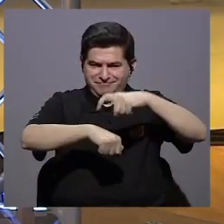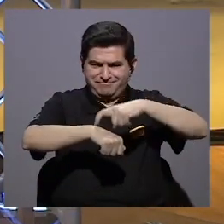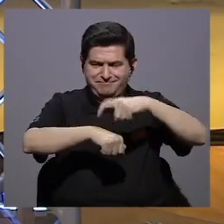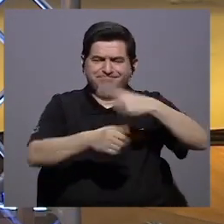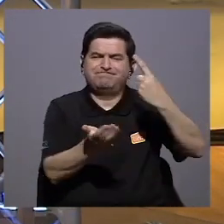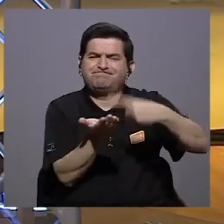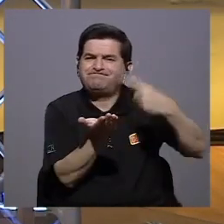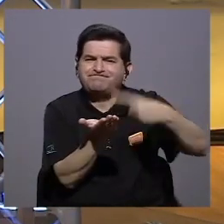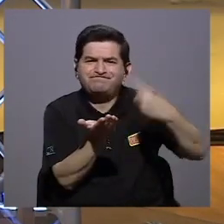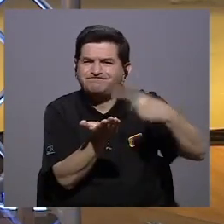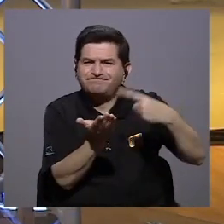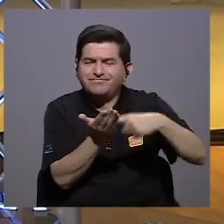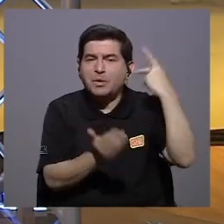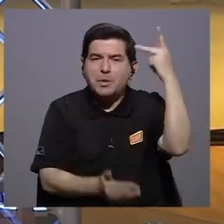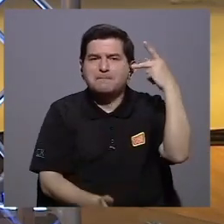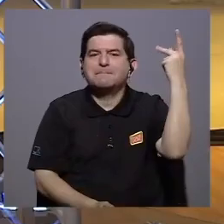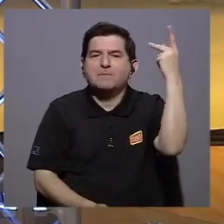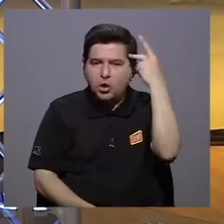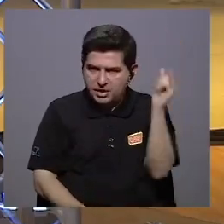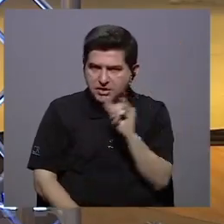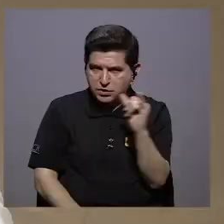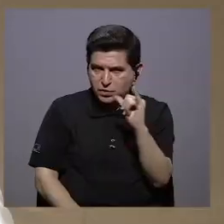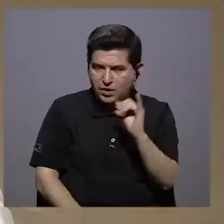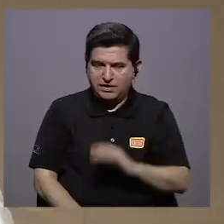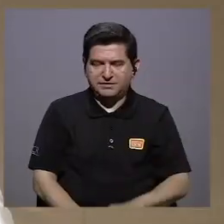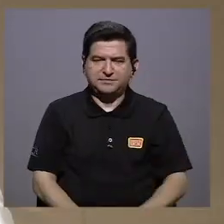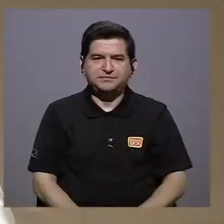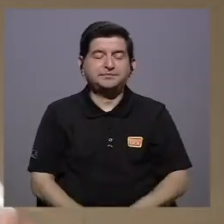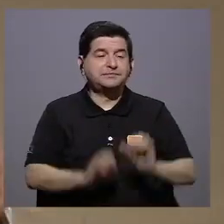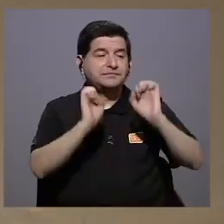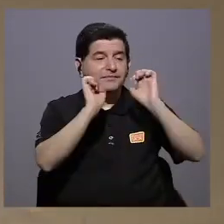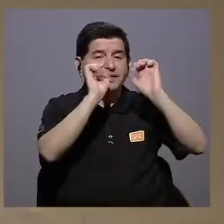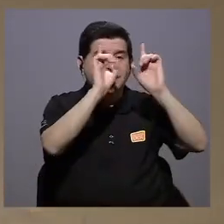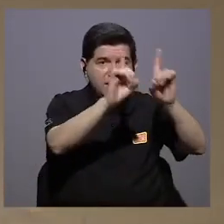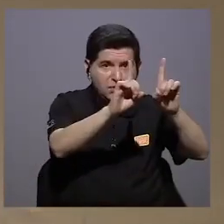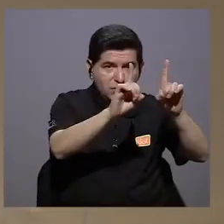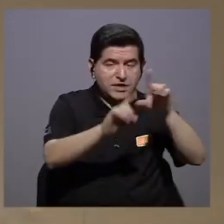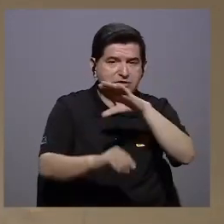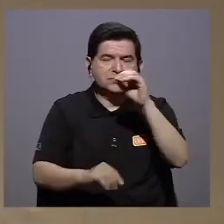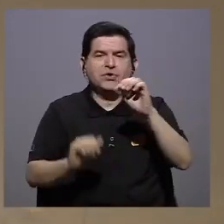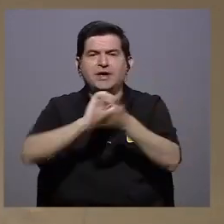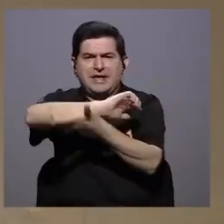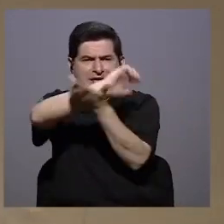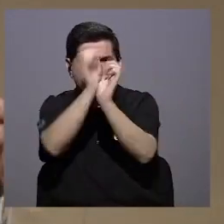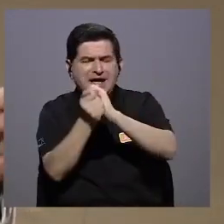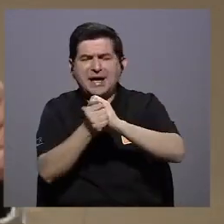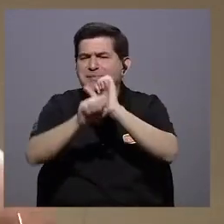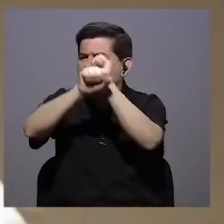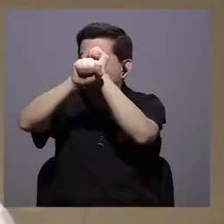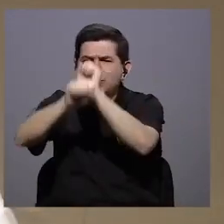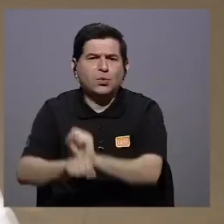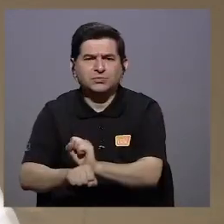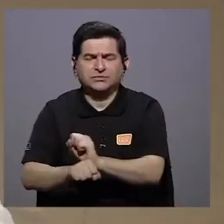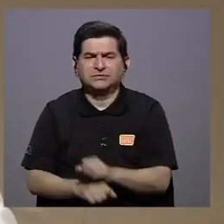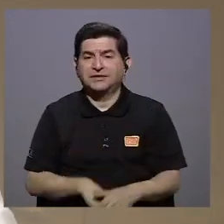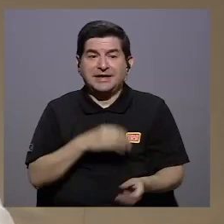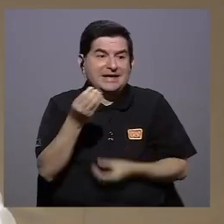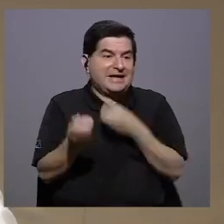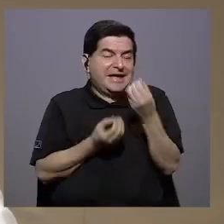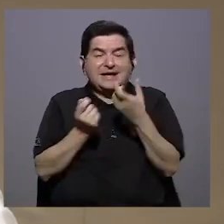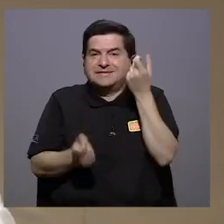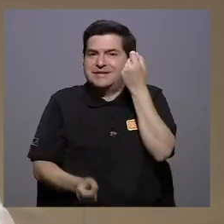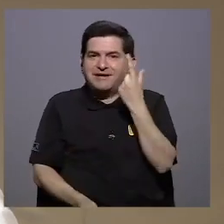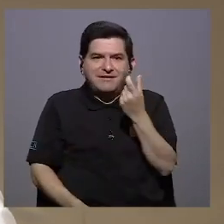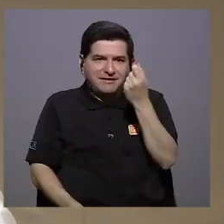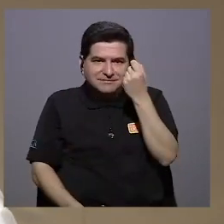es un debate que es político también entre la educación y este cambio de la rutina. ¿Cómo hacemos